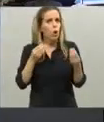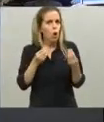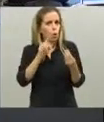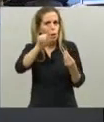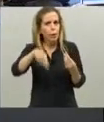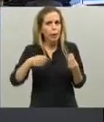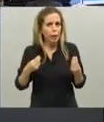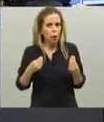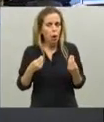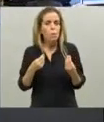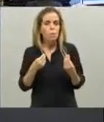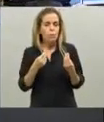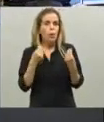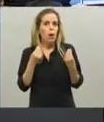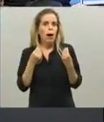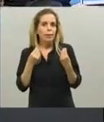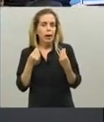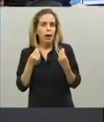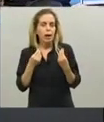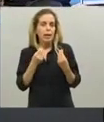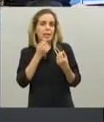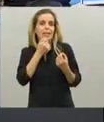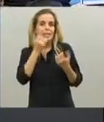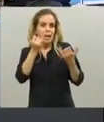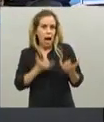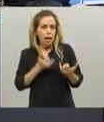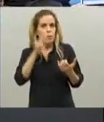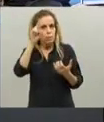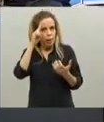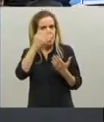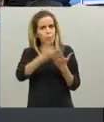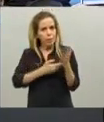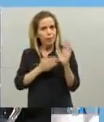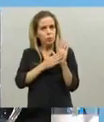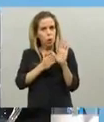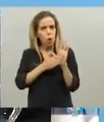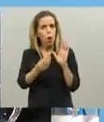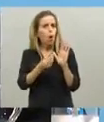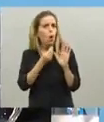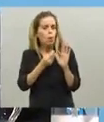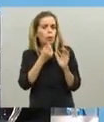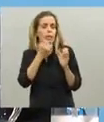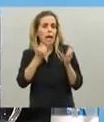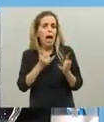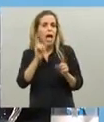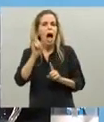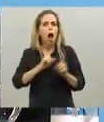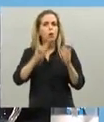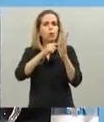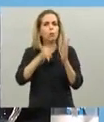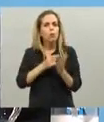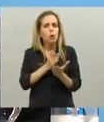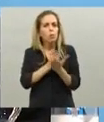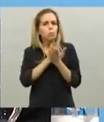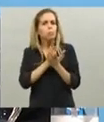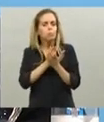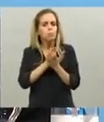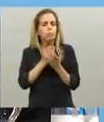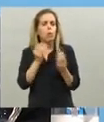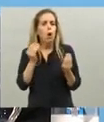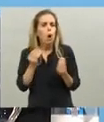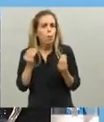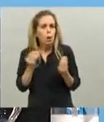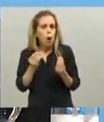el alcance inclusive teniendo el permiso más concretamente si va a haber algunas restricciones por ejemplo para